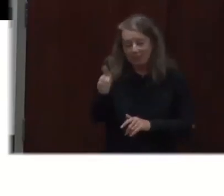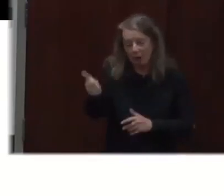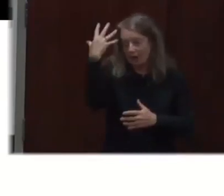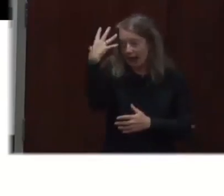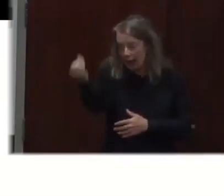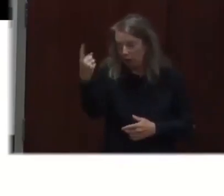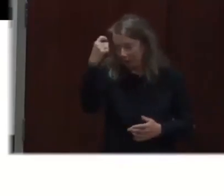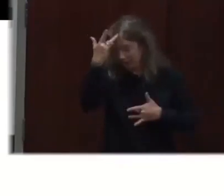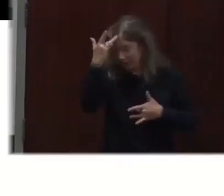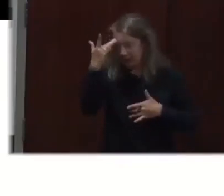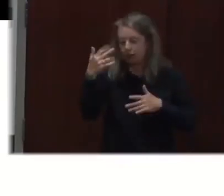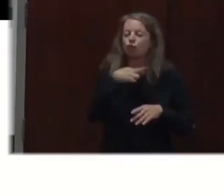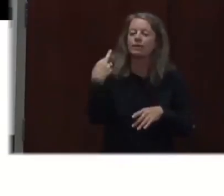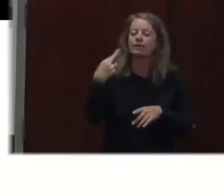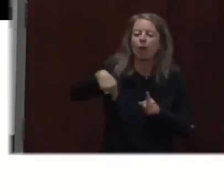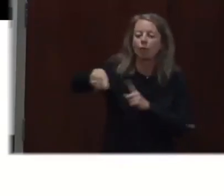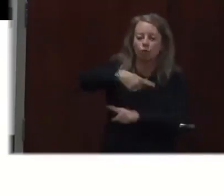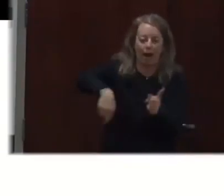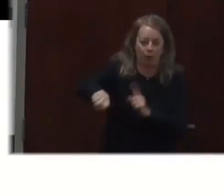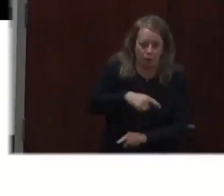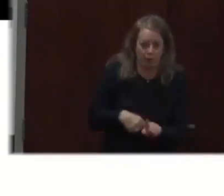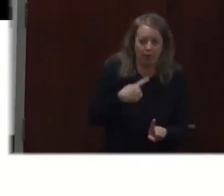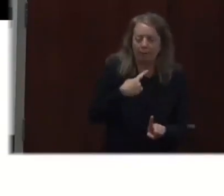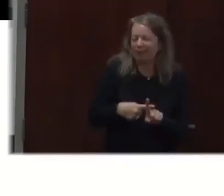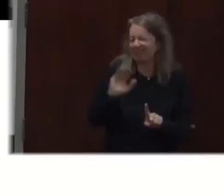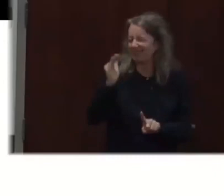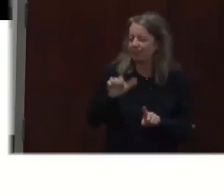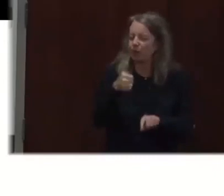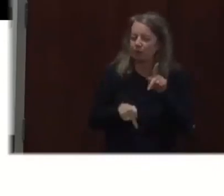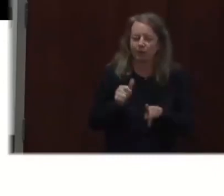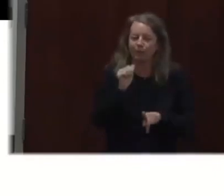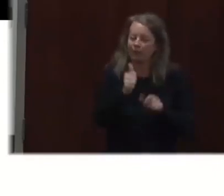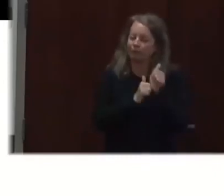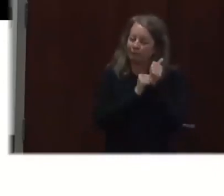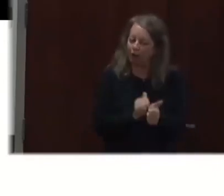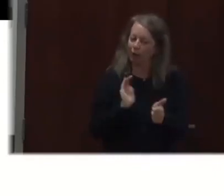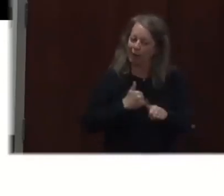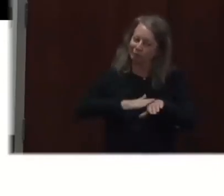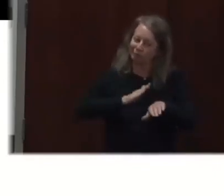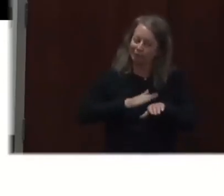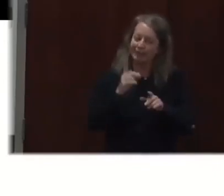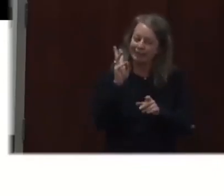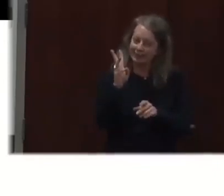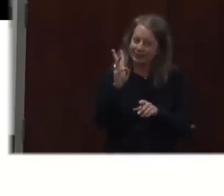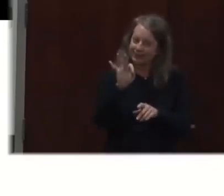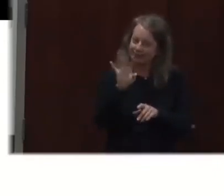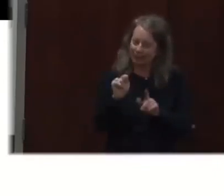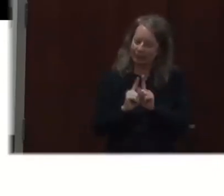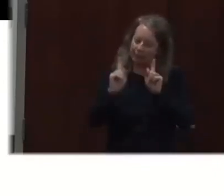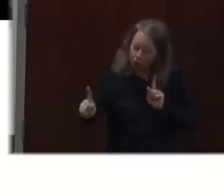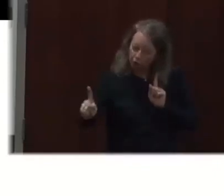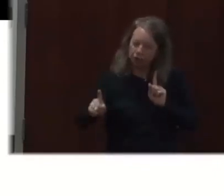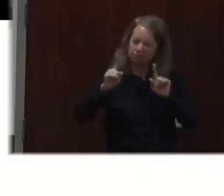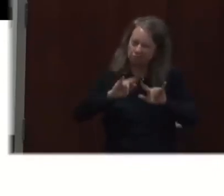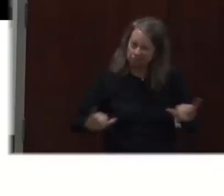permanecer alejados los unos de los otros por seis pies. Así que tengan la oportunidad de recordarle a todas